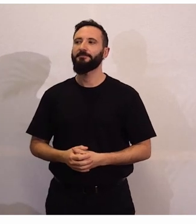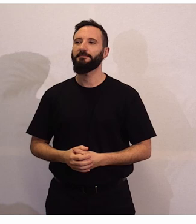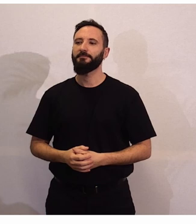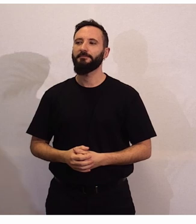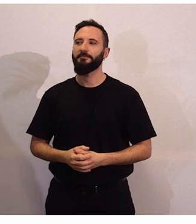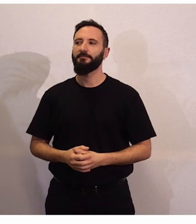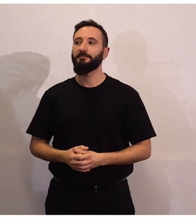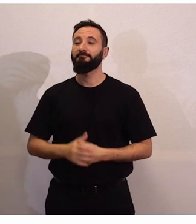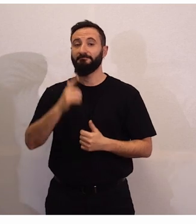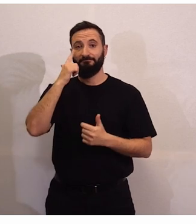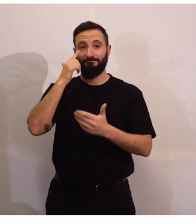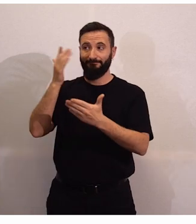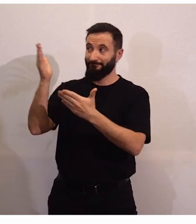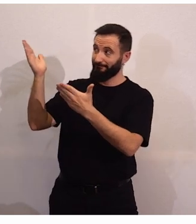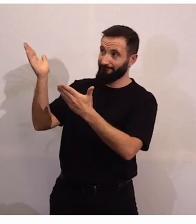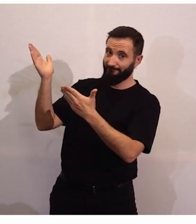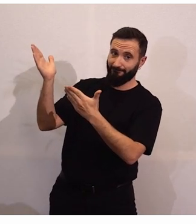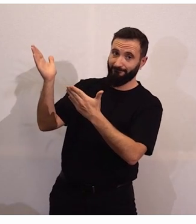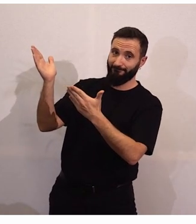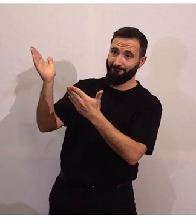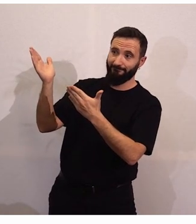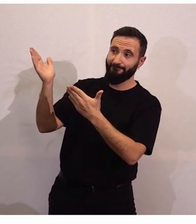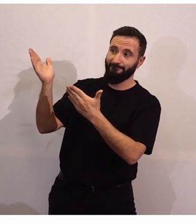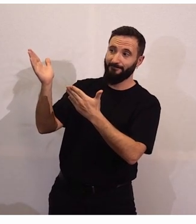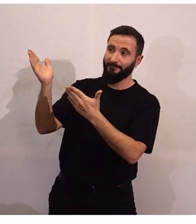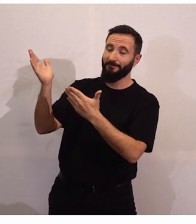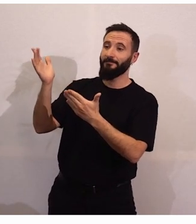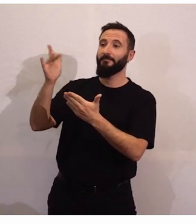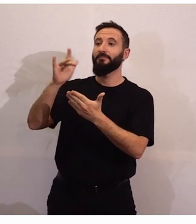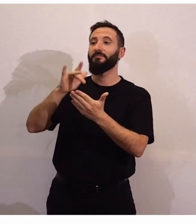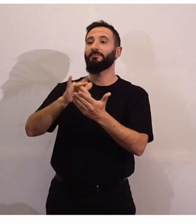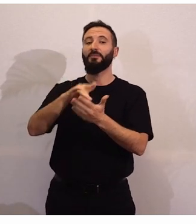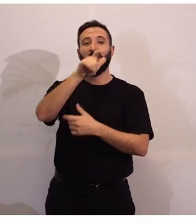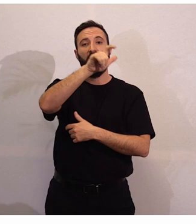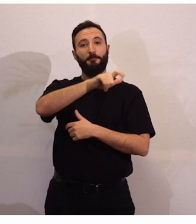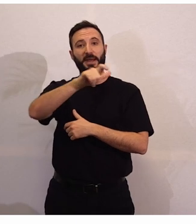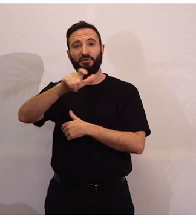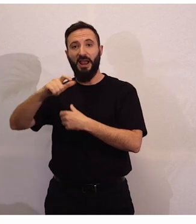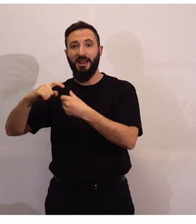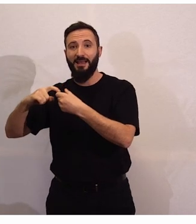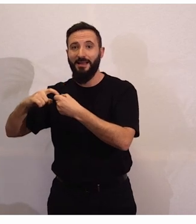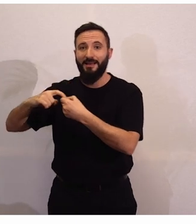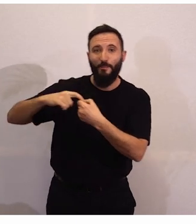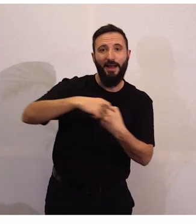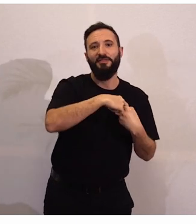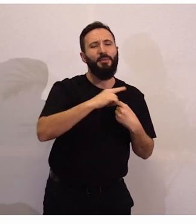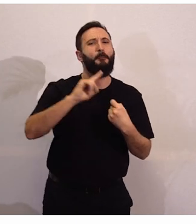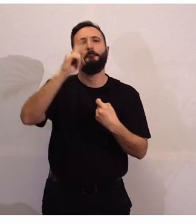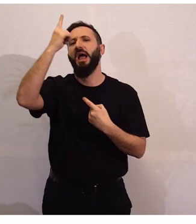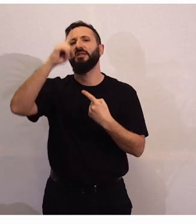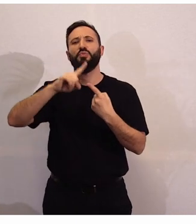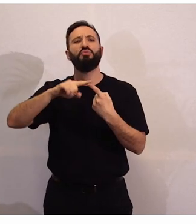Como veis, donde la gente más participa es